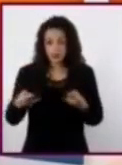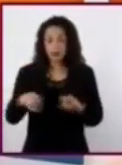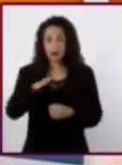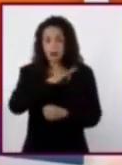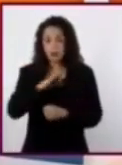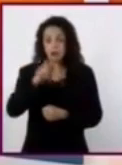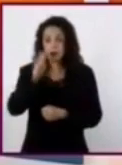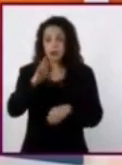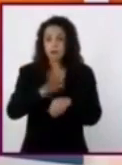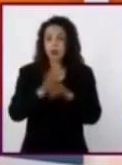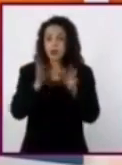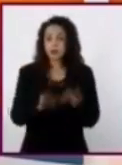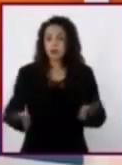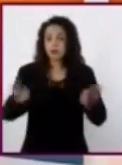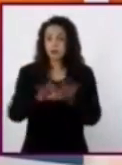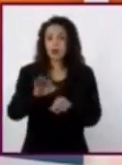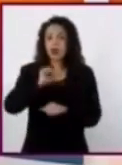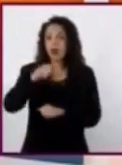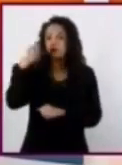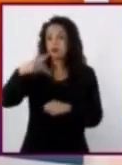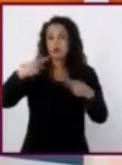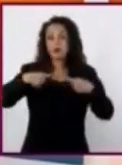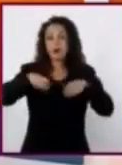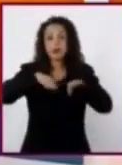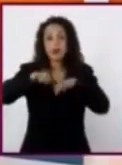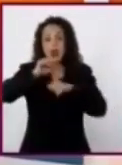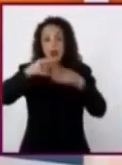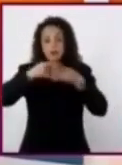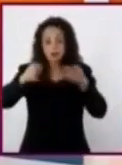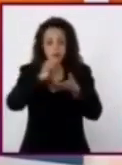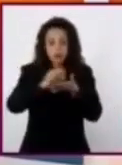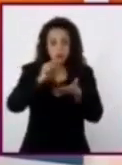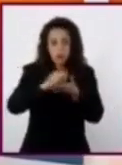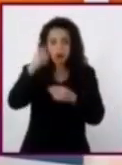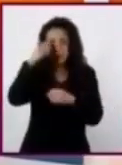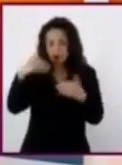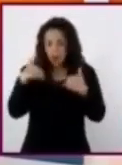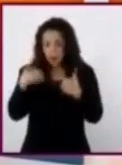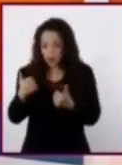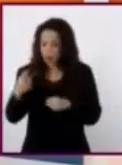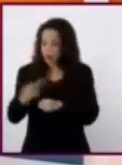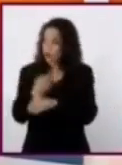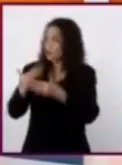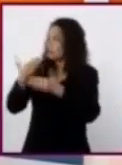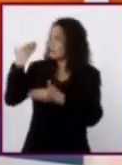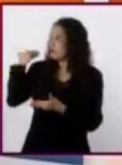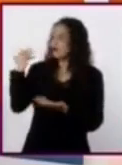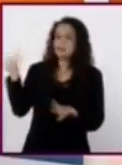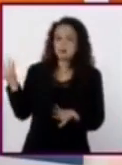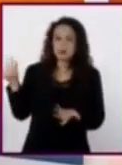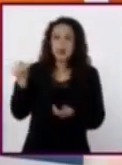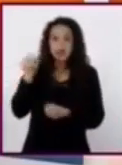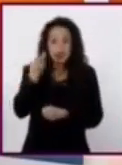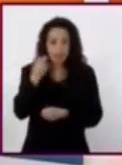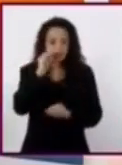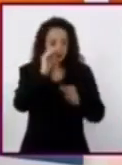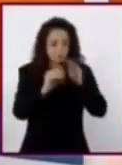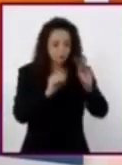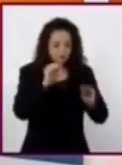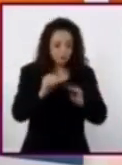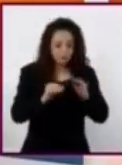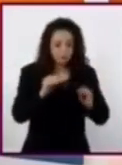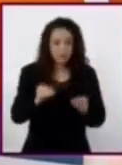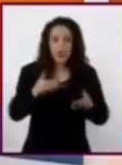prima del historiador, para analizar e interpretar el pasado y darle sentido desde